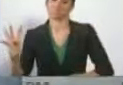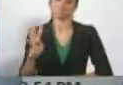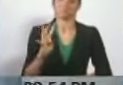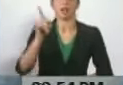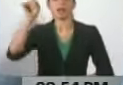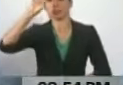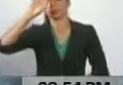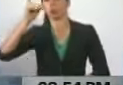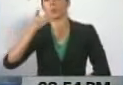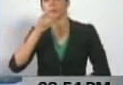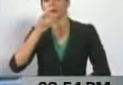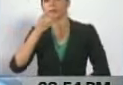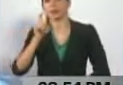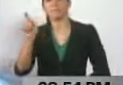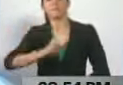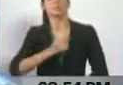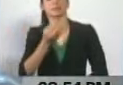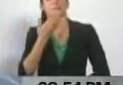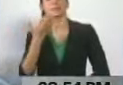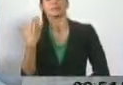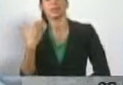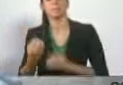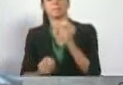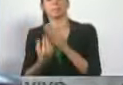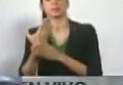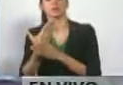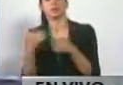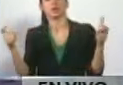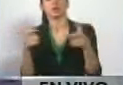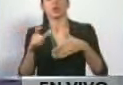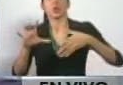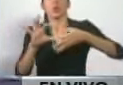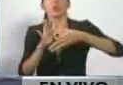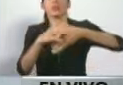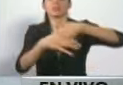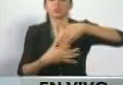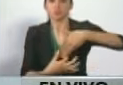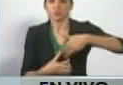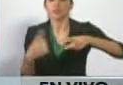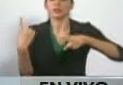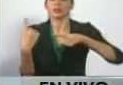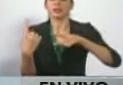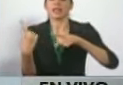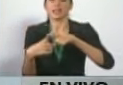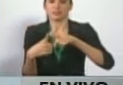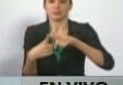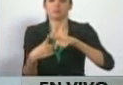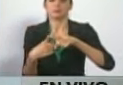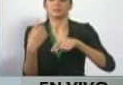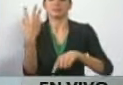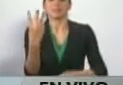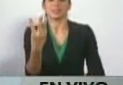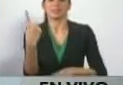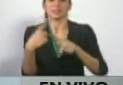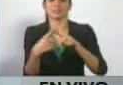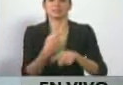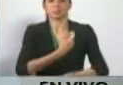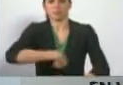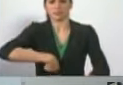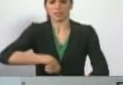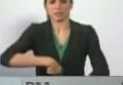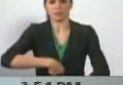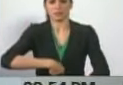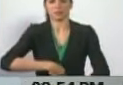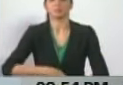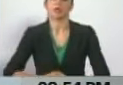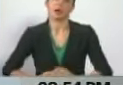Dominicana en mayo, en la reunión de UNASUR y los expresidentes, acompañantes, ayudantes y apoyantes.